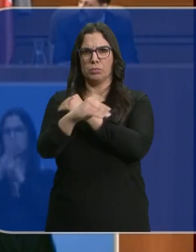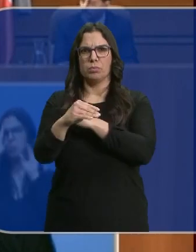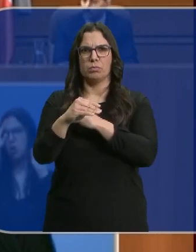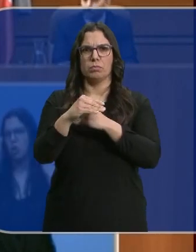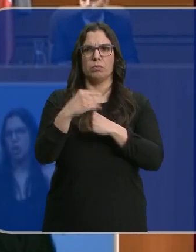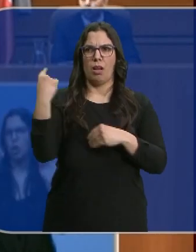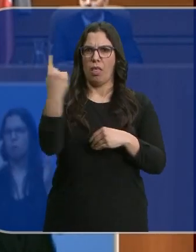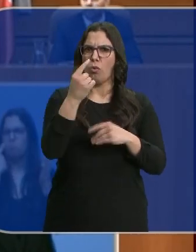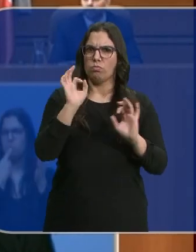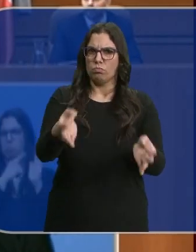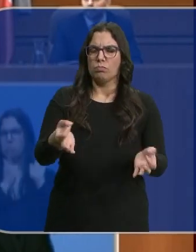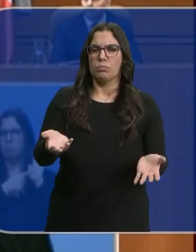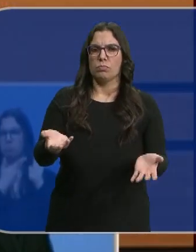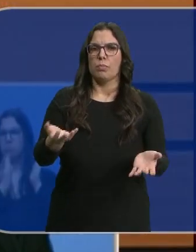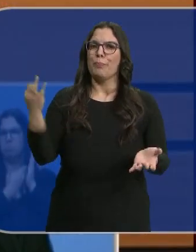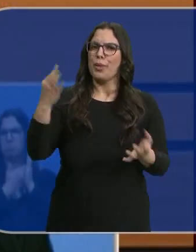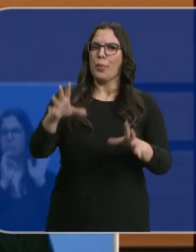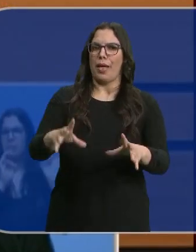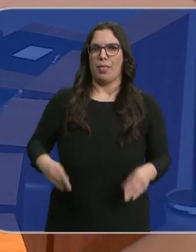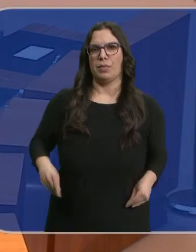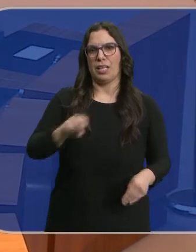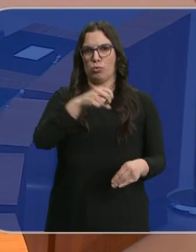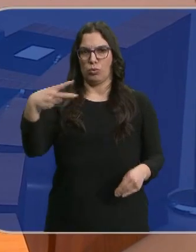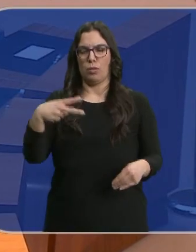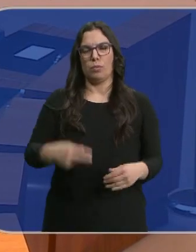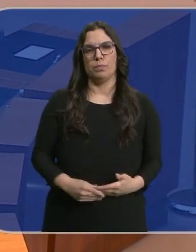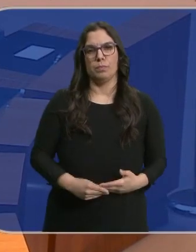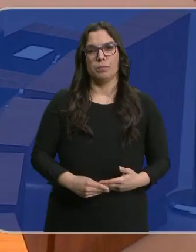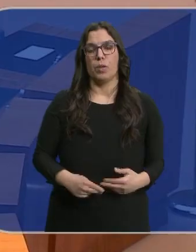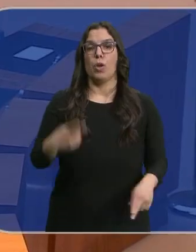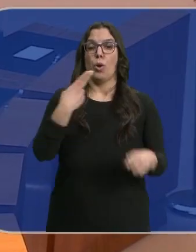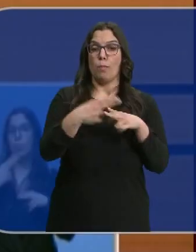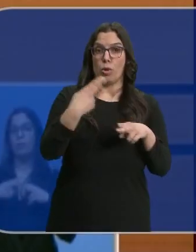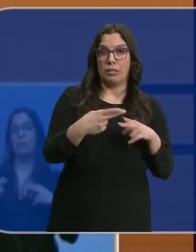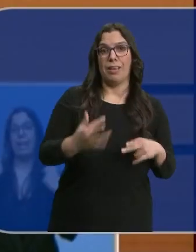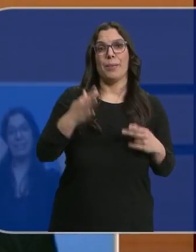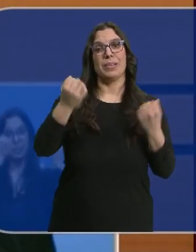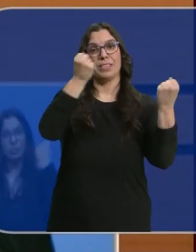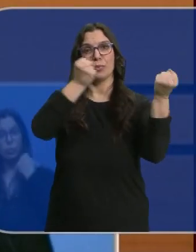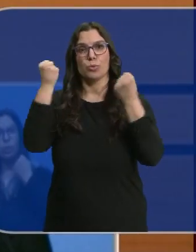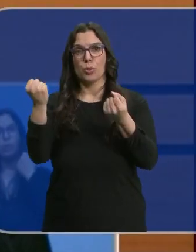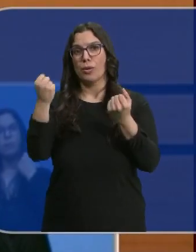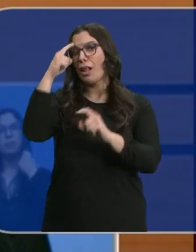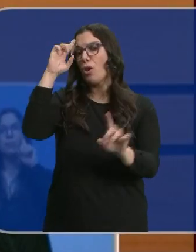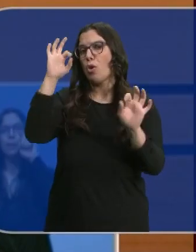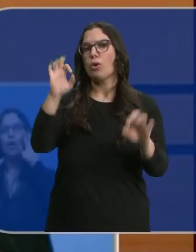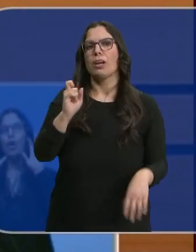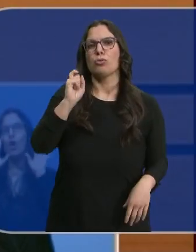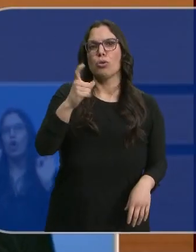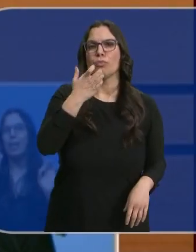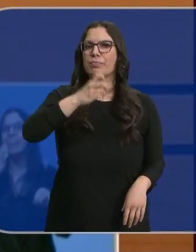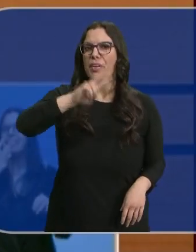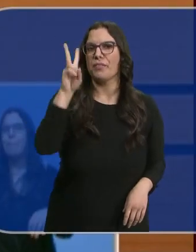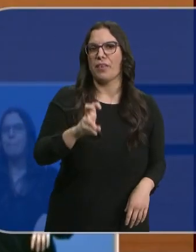entre nosotros, aceptarlo. La política y sus instituciones solo tienen sentido cuando